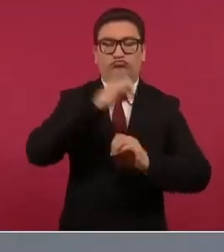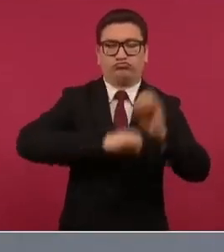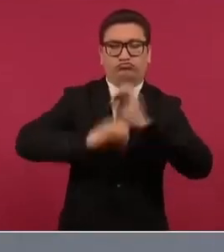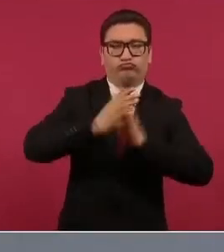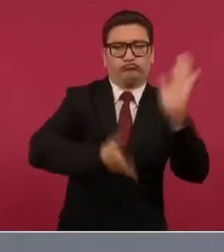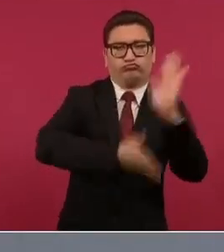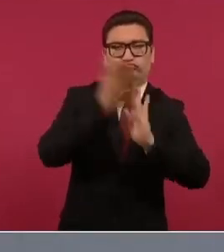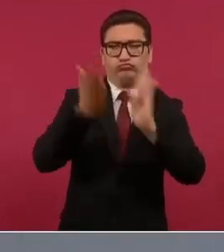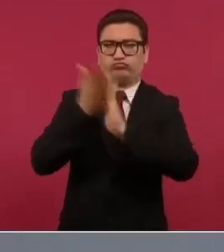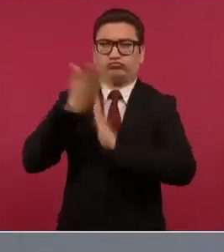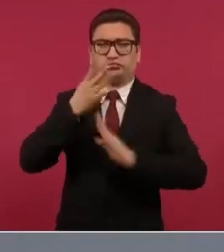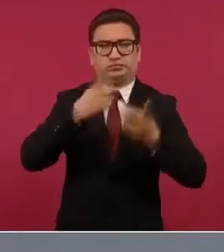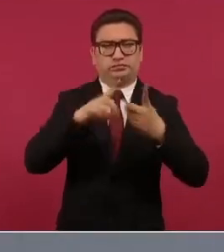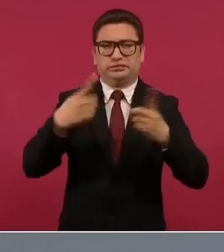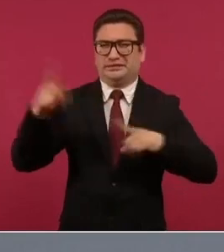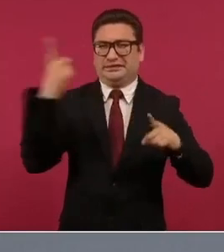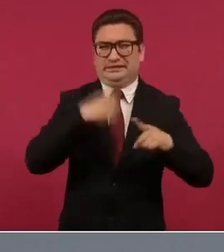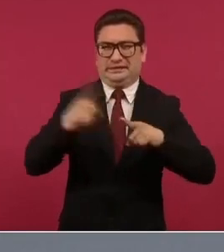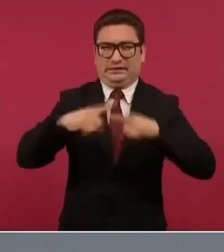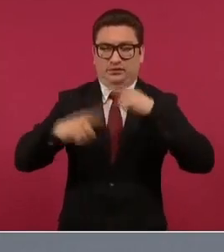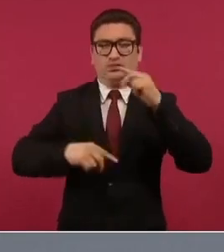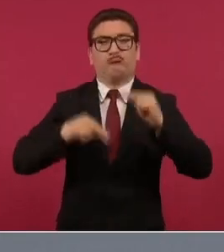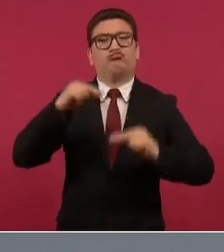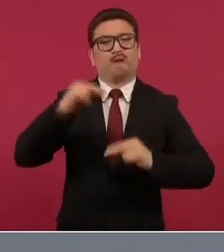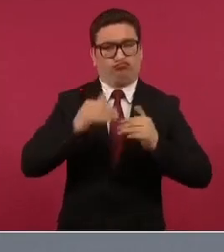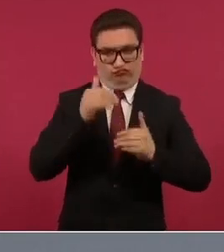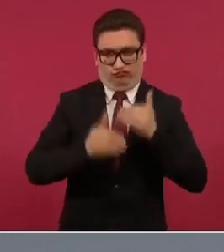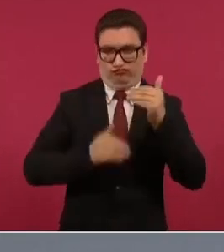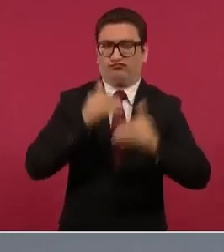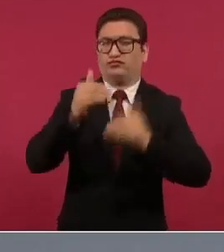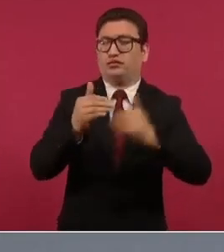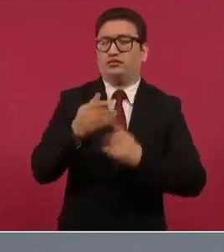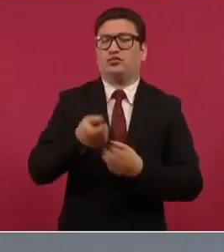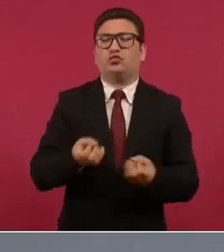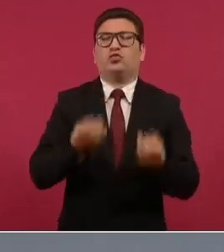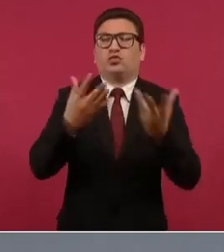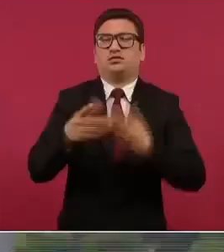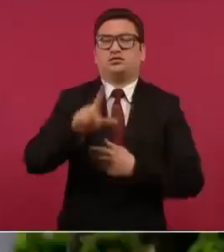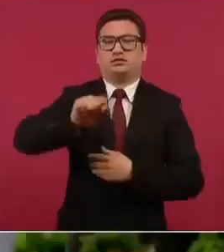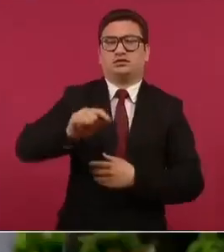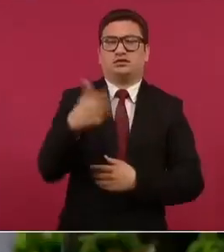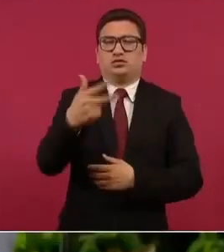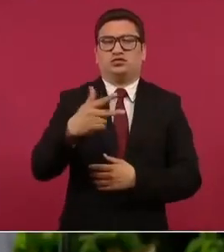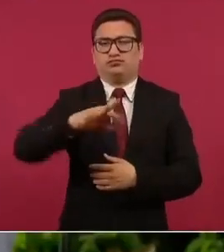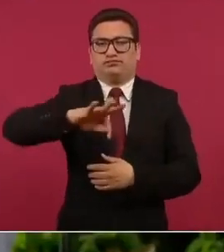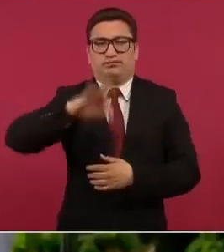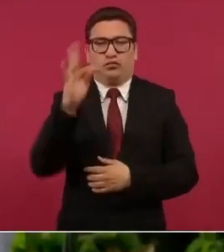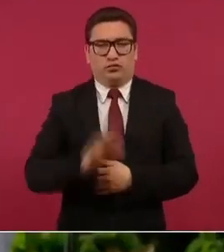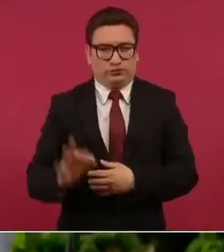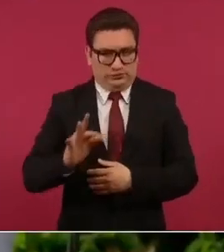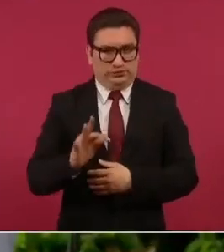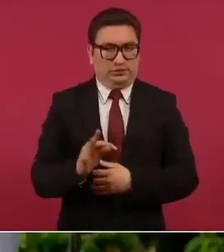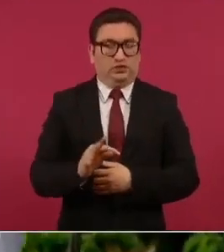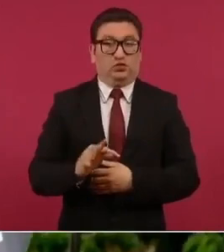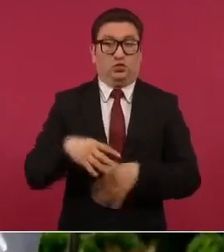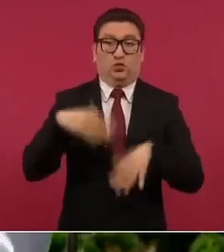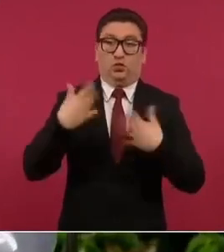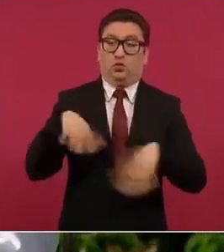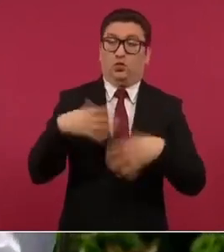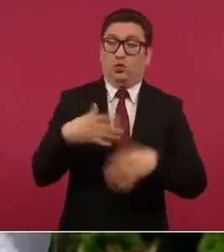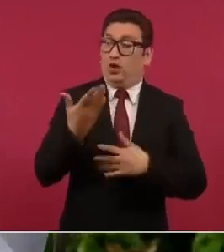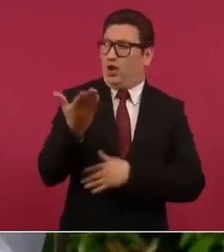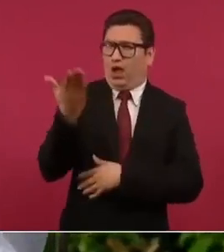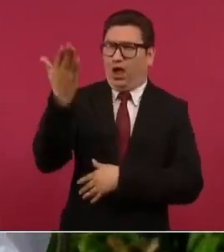desarrollo ha crecido en 78% algo que no se veía